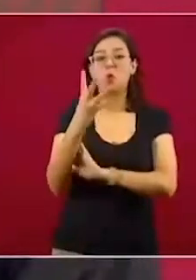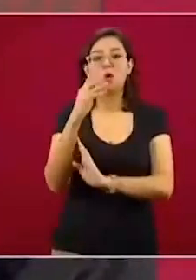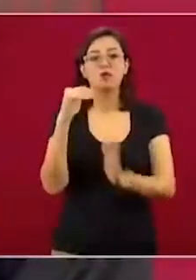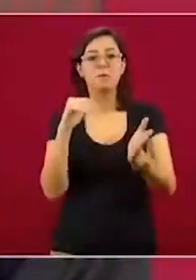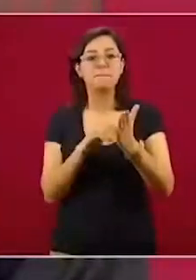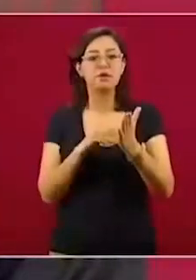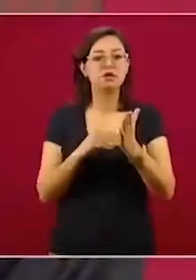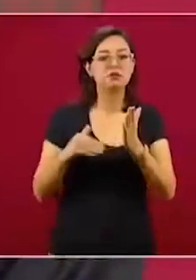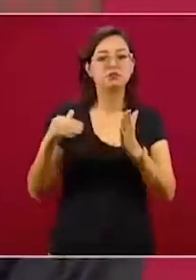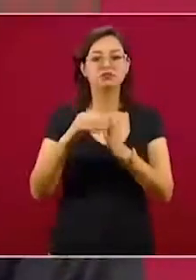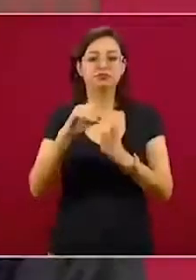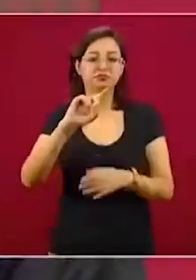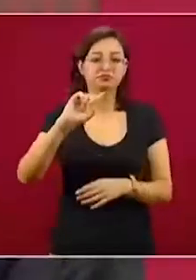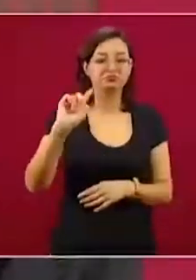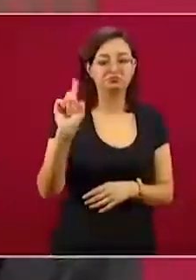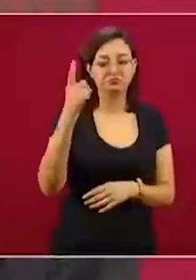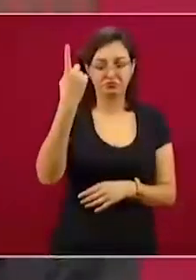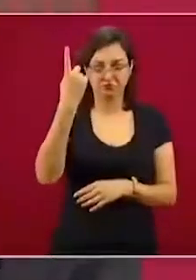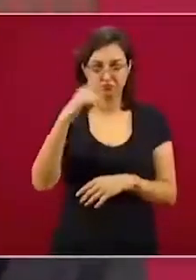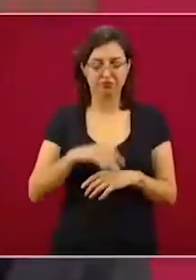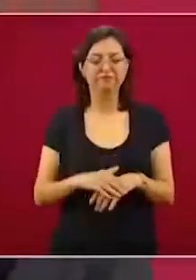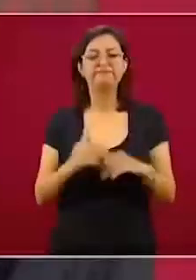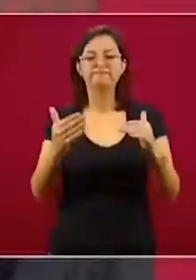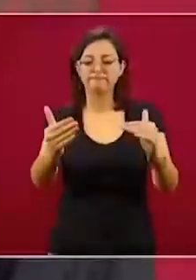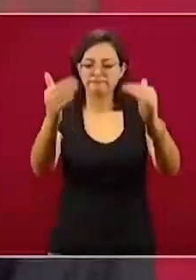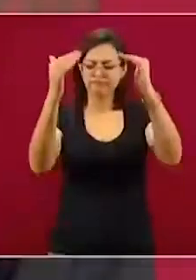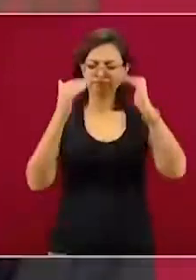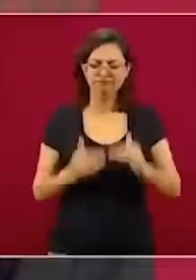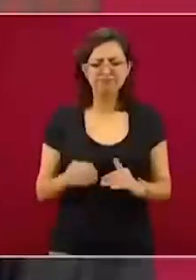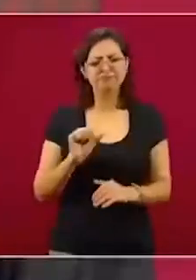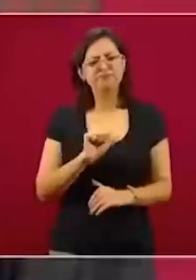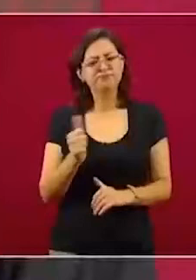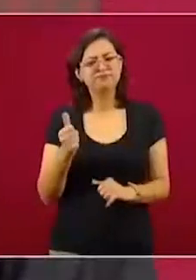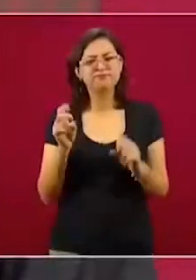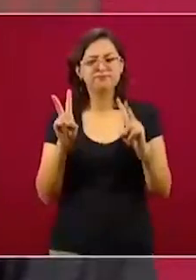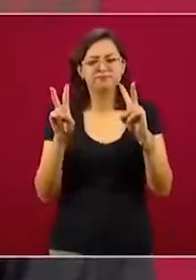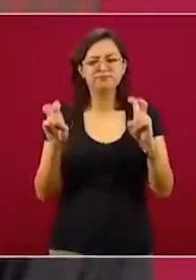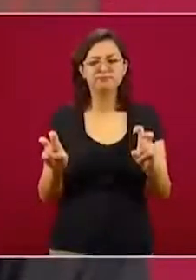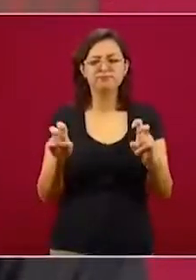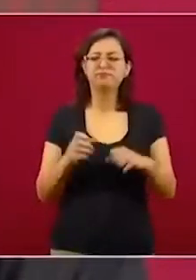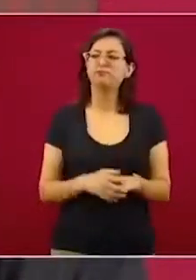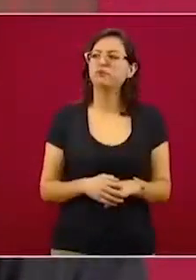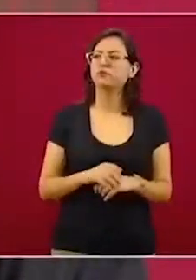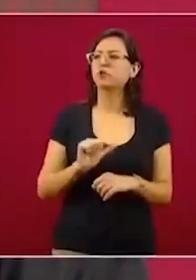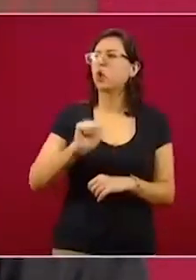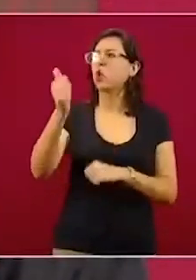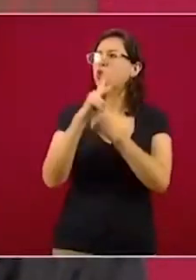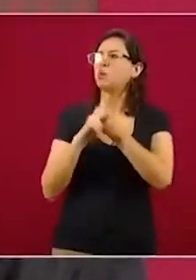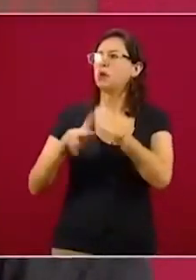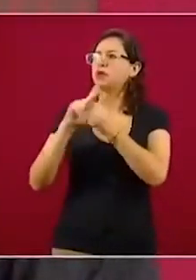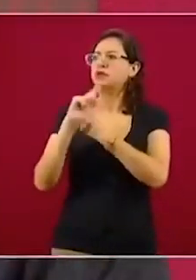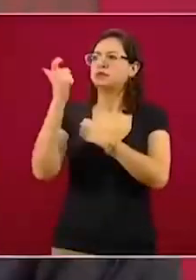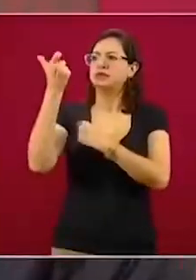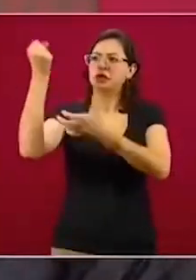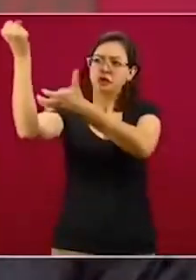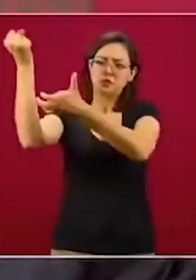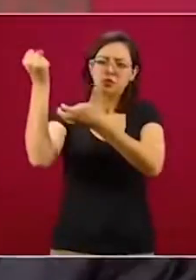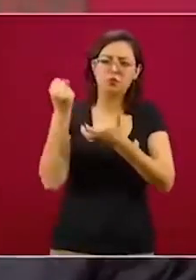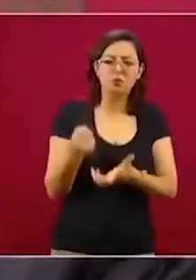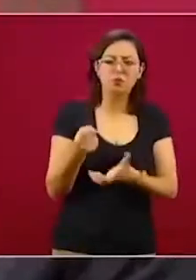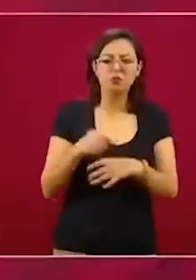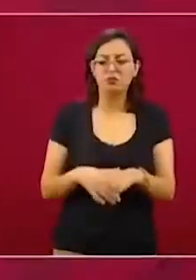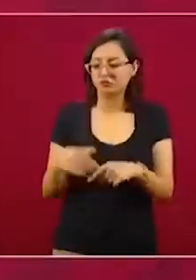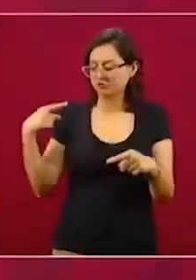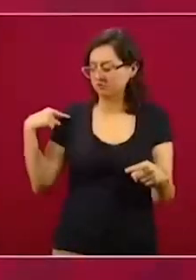Inversión extranjera, primer trimestre, más de 10